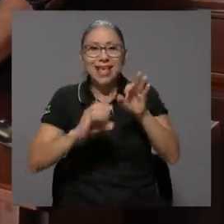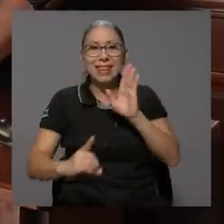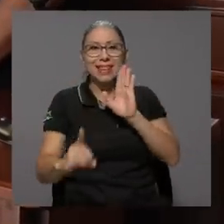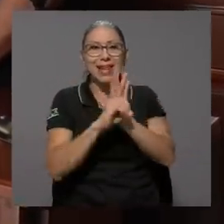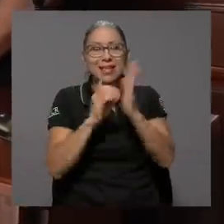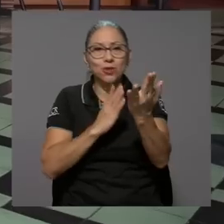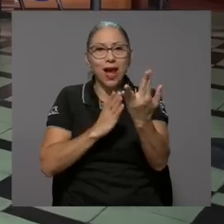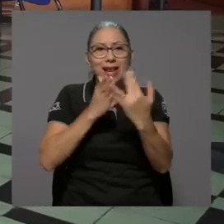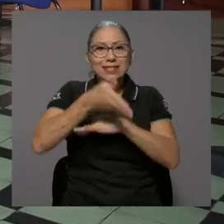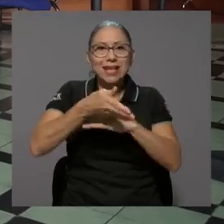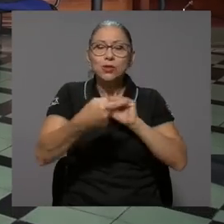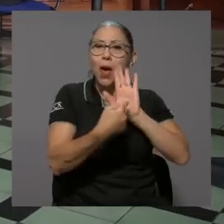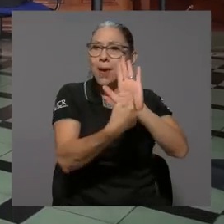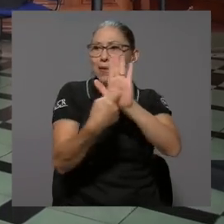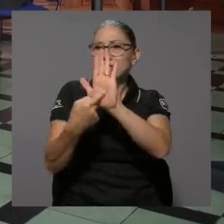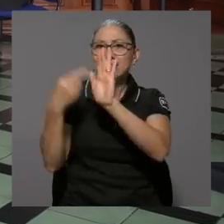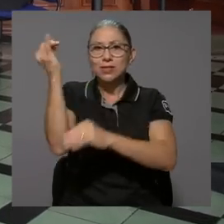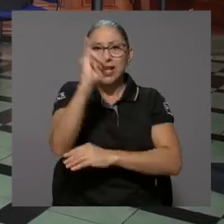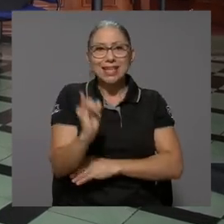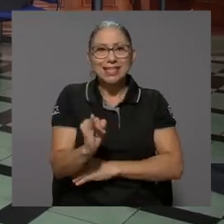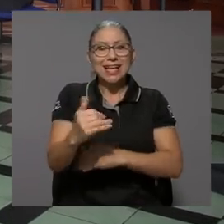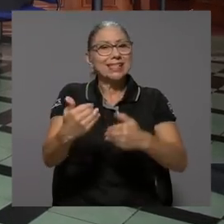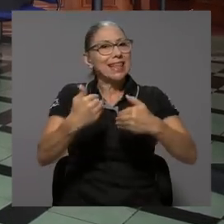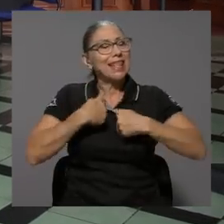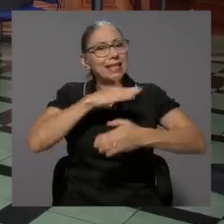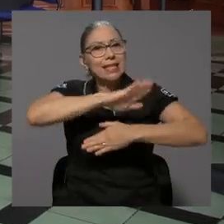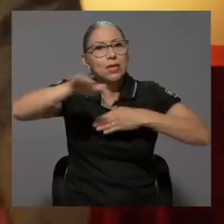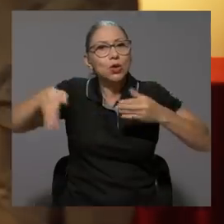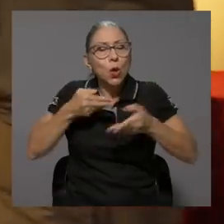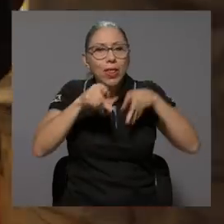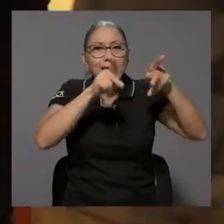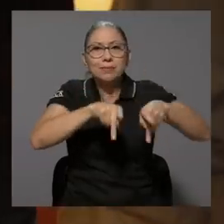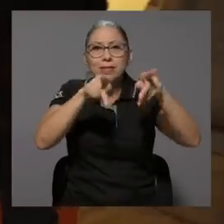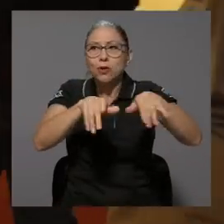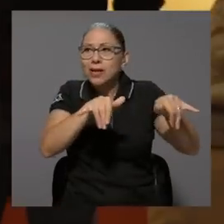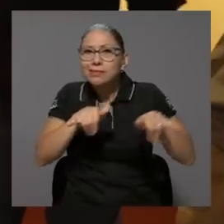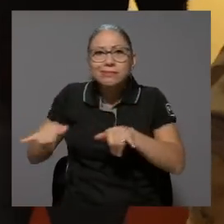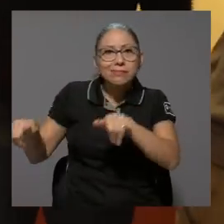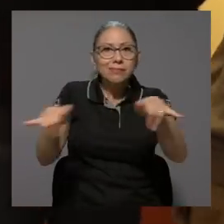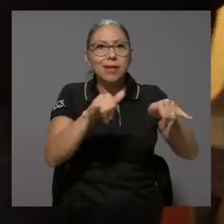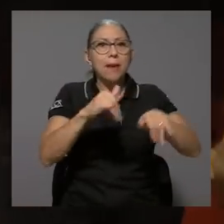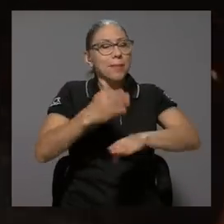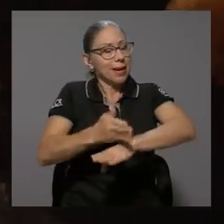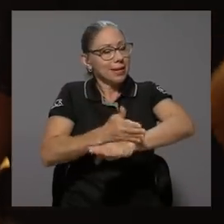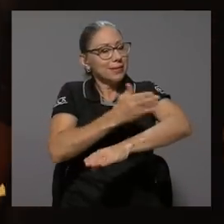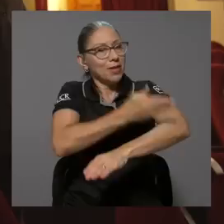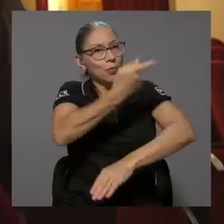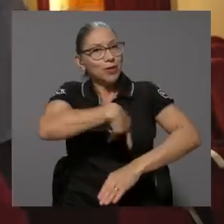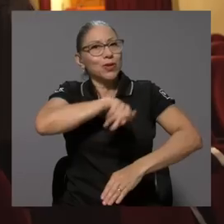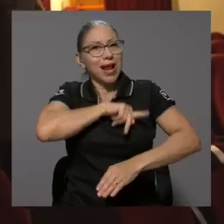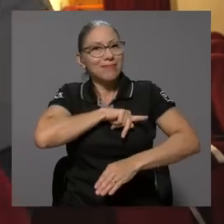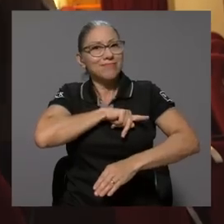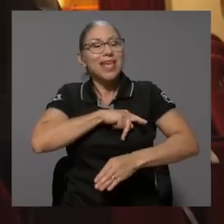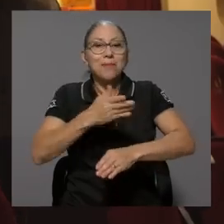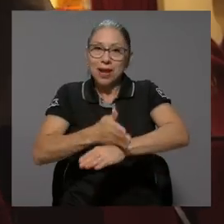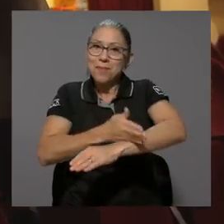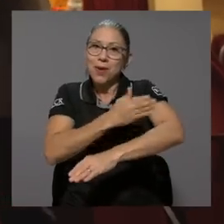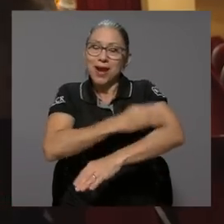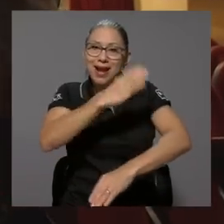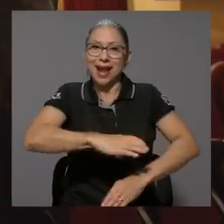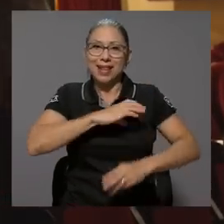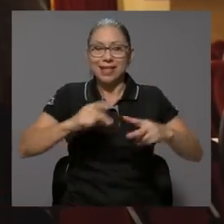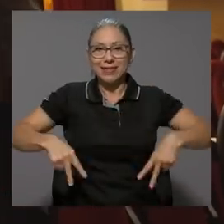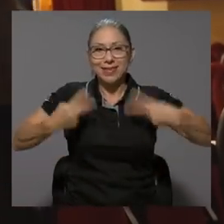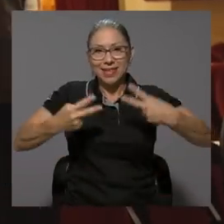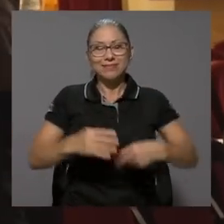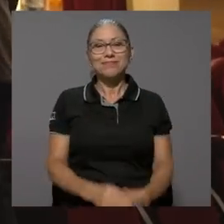del derecho al acceso a las manifestaciones artísticas que tienen todas las personas para su crecimiento personal y para mejorar